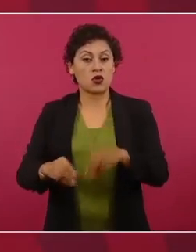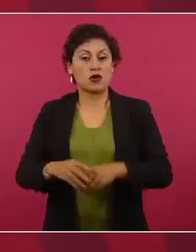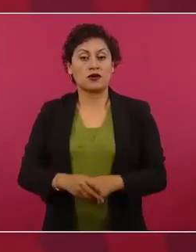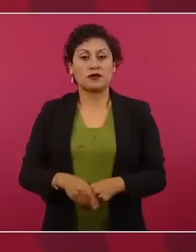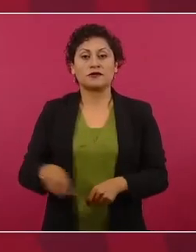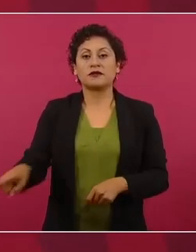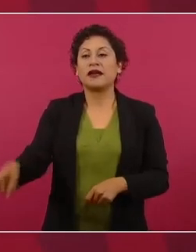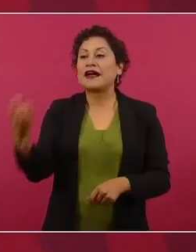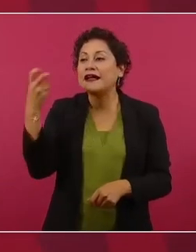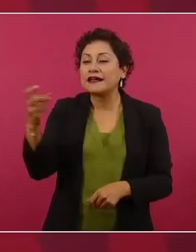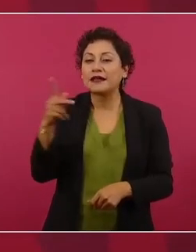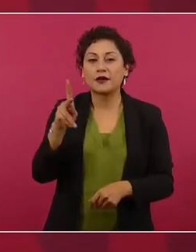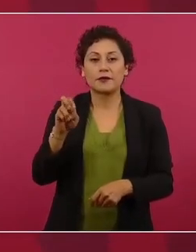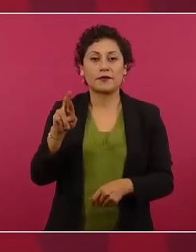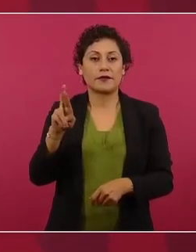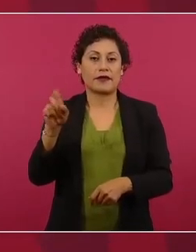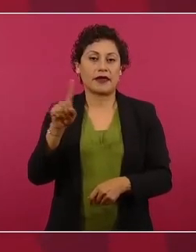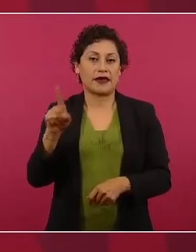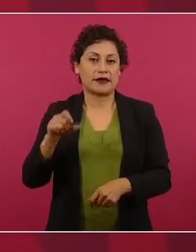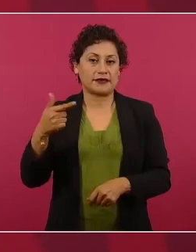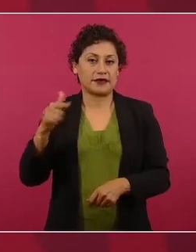Pérez de Allán. ¿Pero por qué lo hizo?